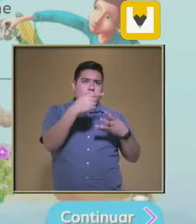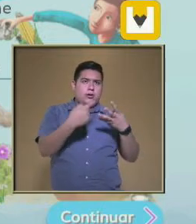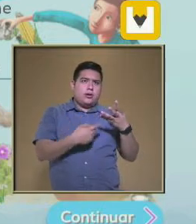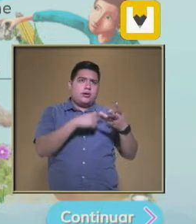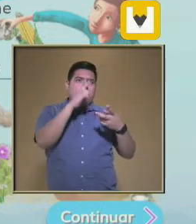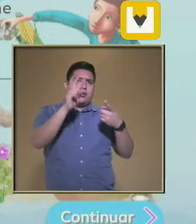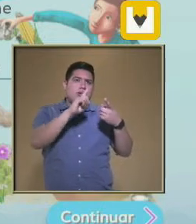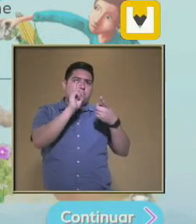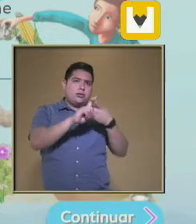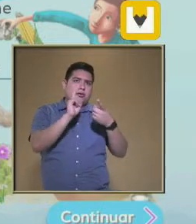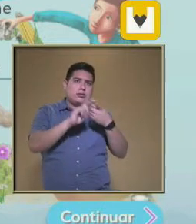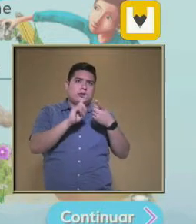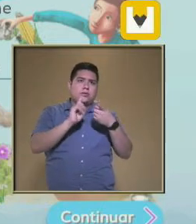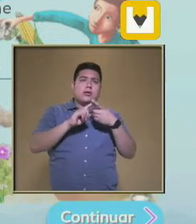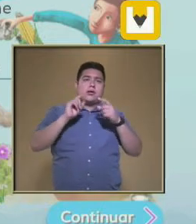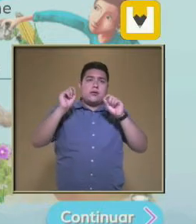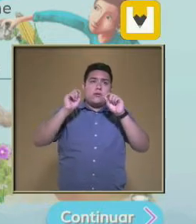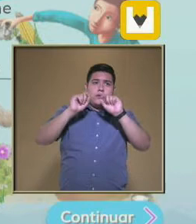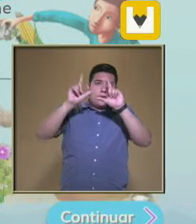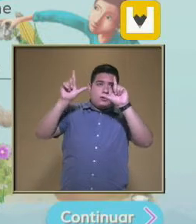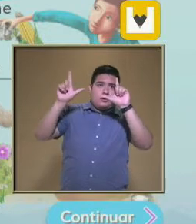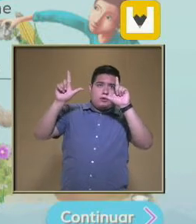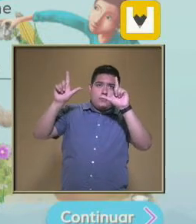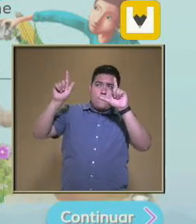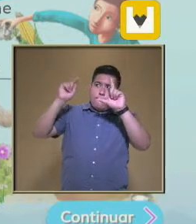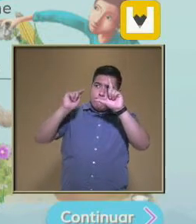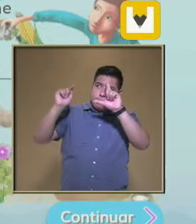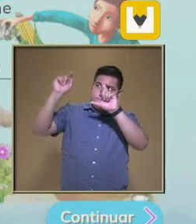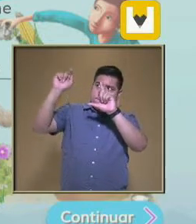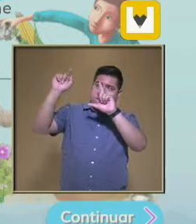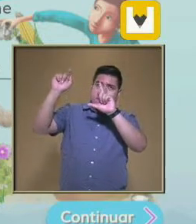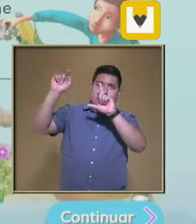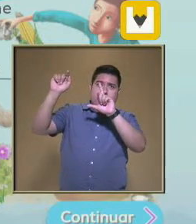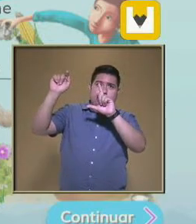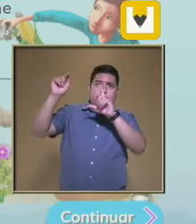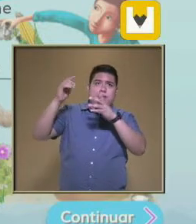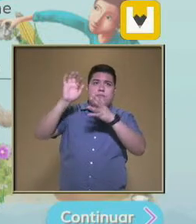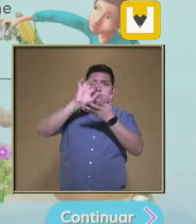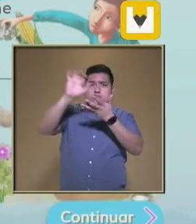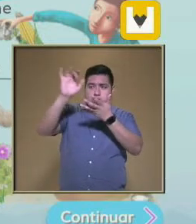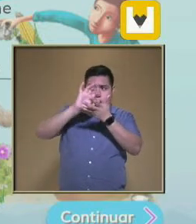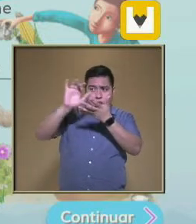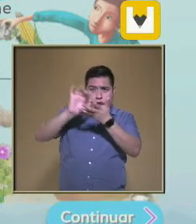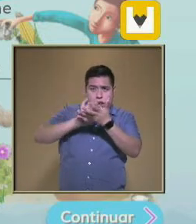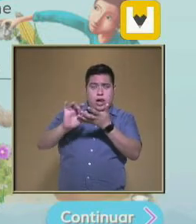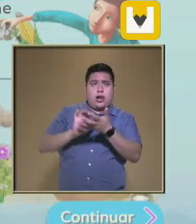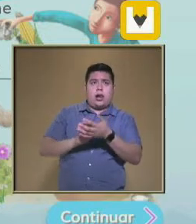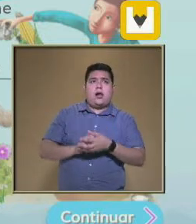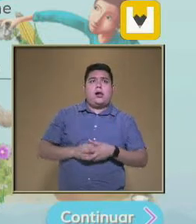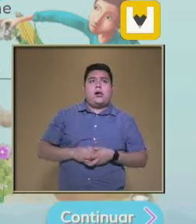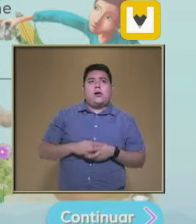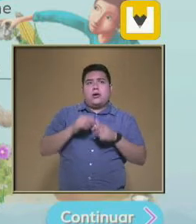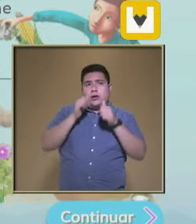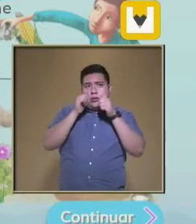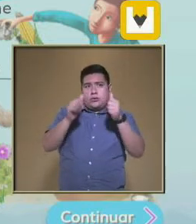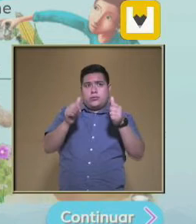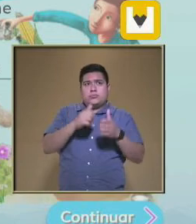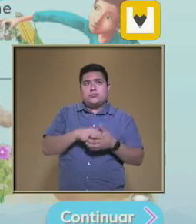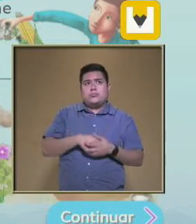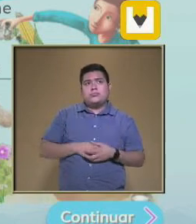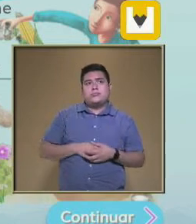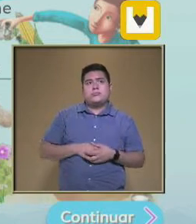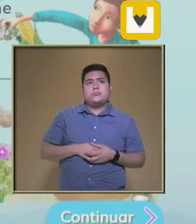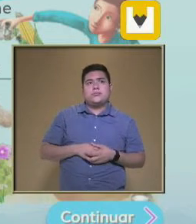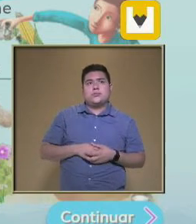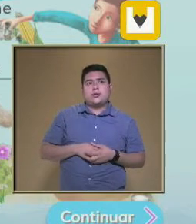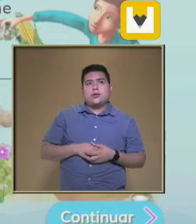inicio Aparecerá Una indicación En la parte superior De la pantalla Vamos a leer Esta indicación O pista Con atención Y luego vamos a tratar